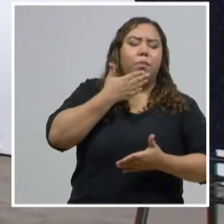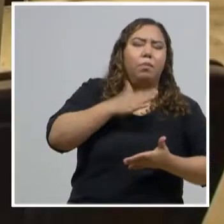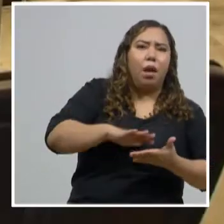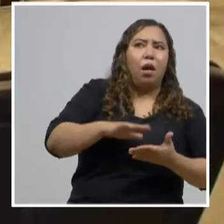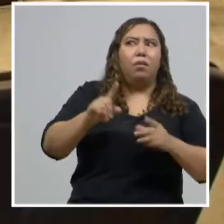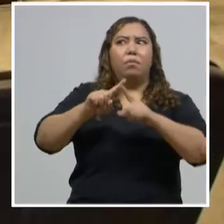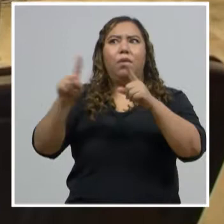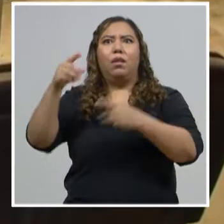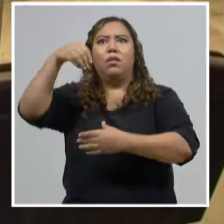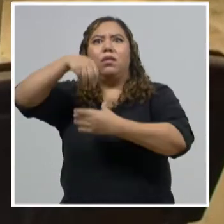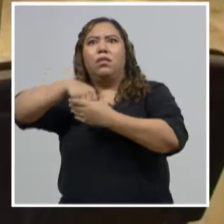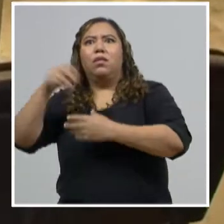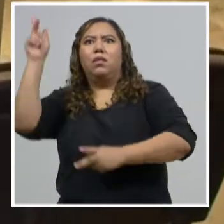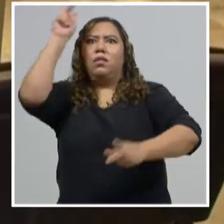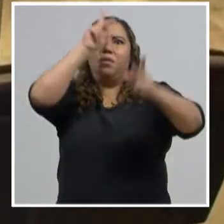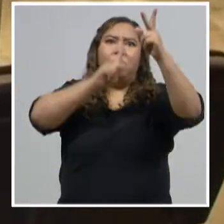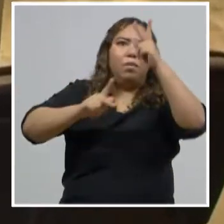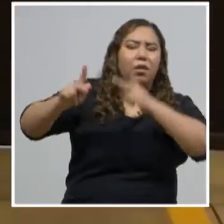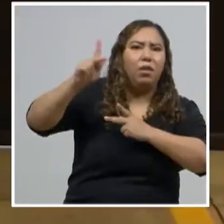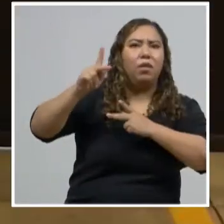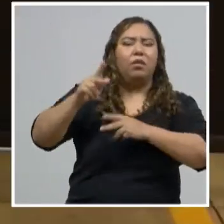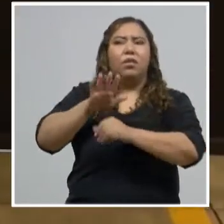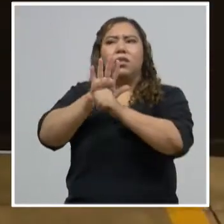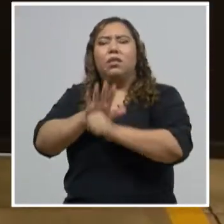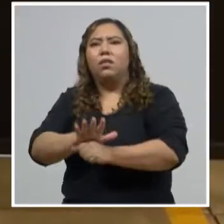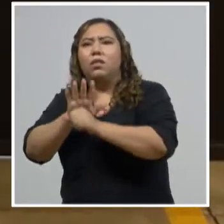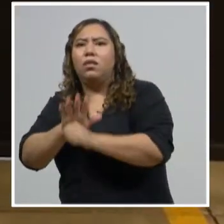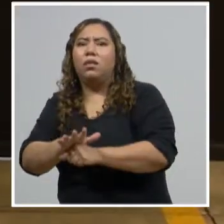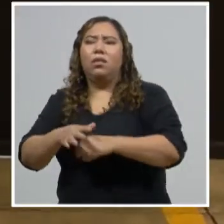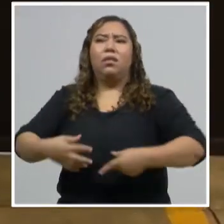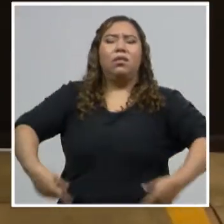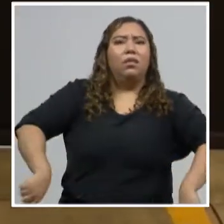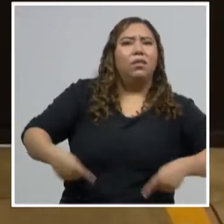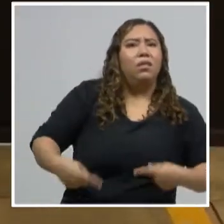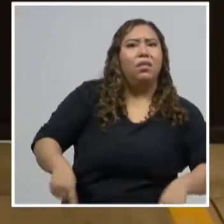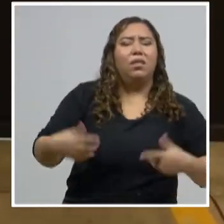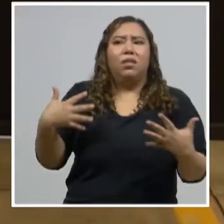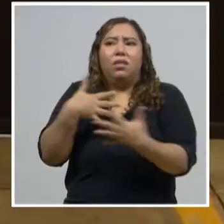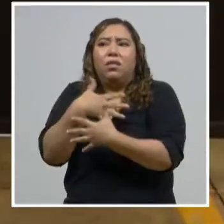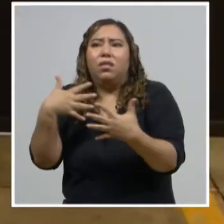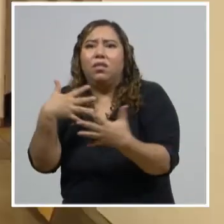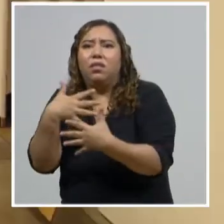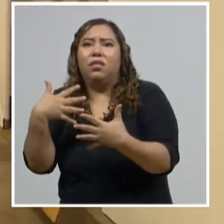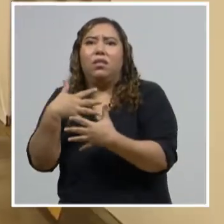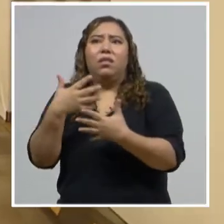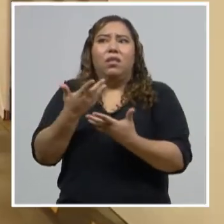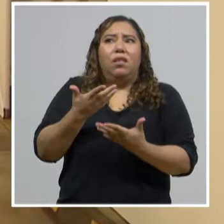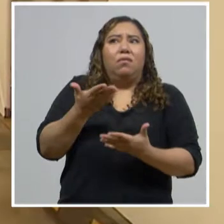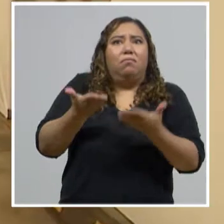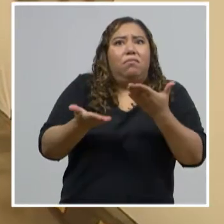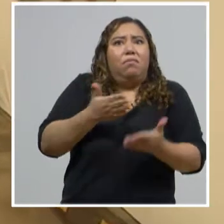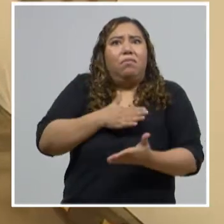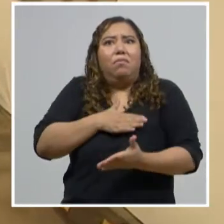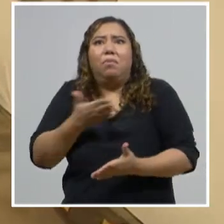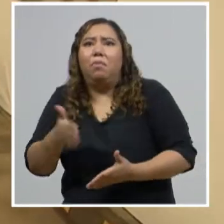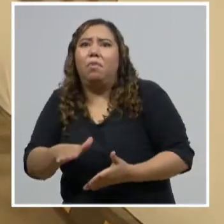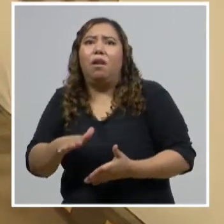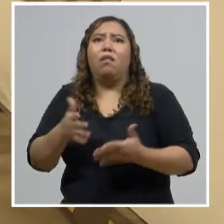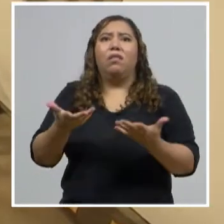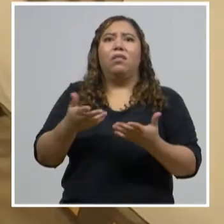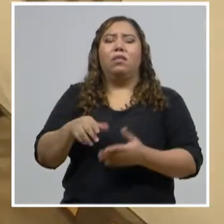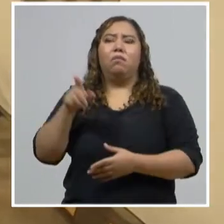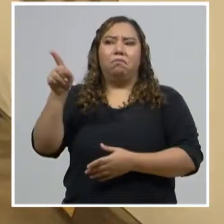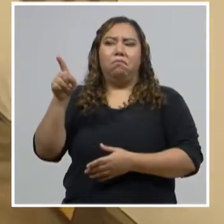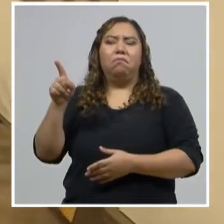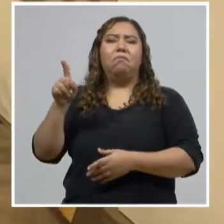preocupación, todo el nerviosismo, que esto genera todos los temores. Y creemos nosotros que con la asistencia espiritual la